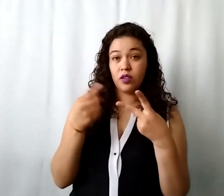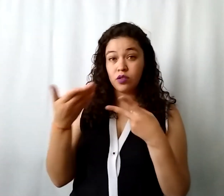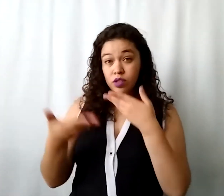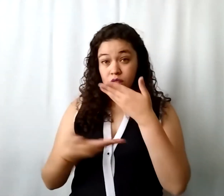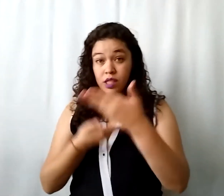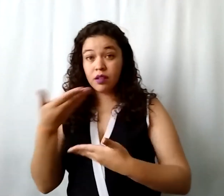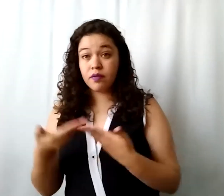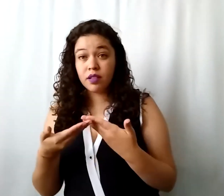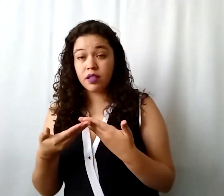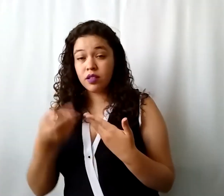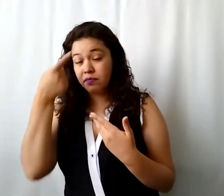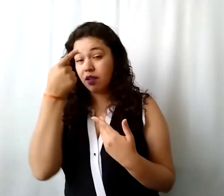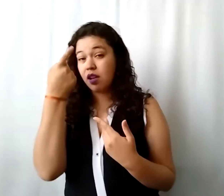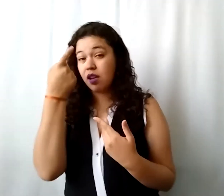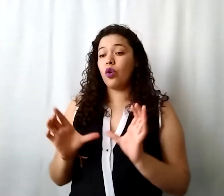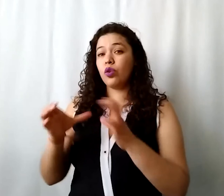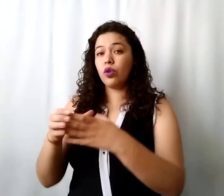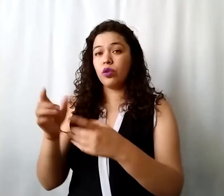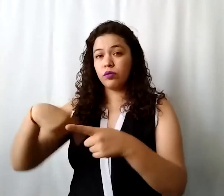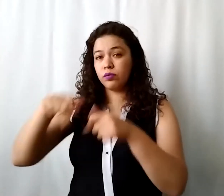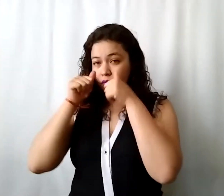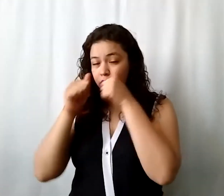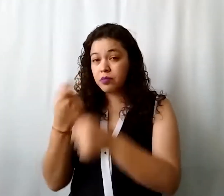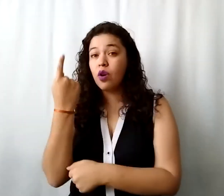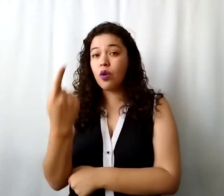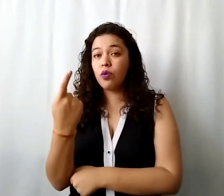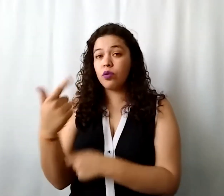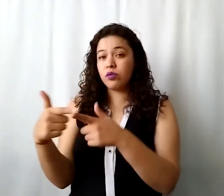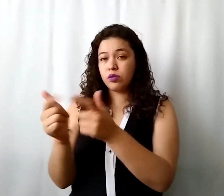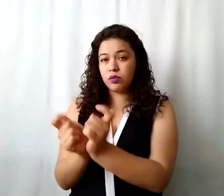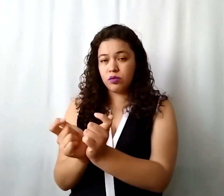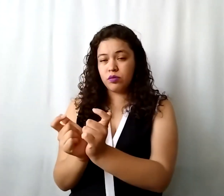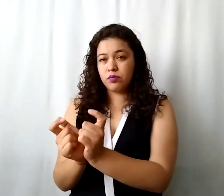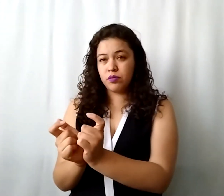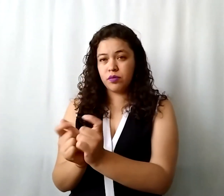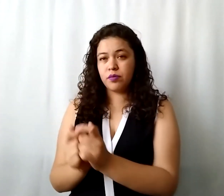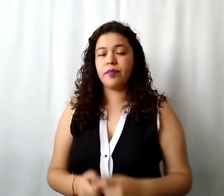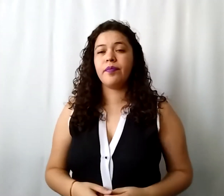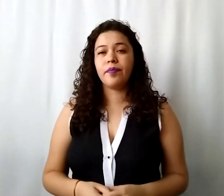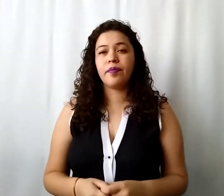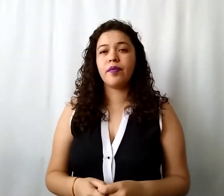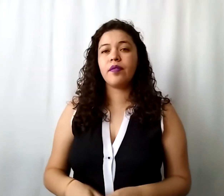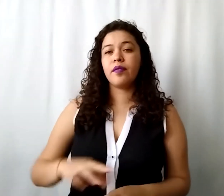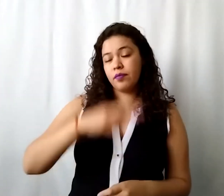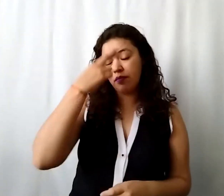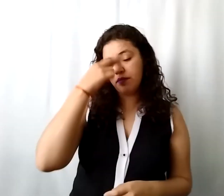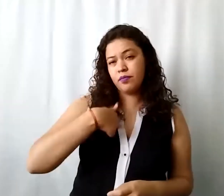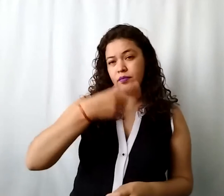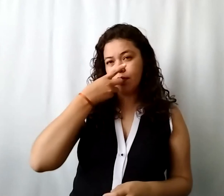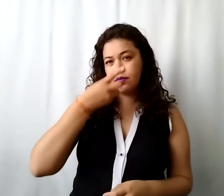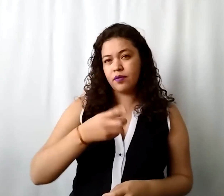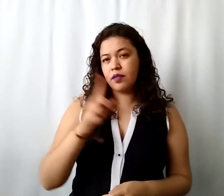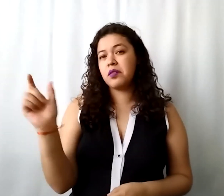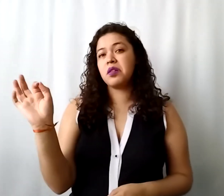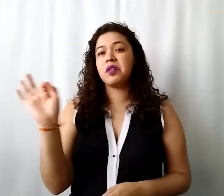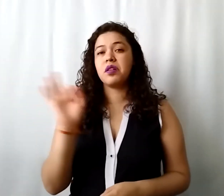para una sola población para un solo perfil ajá se acuerdan que les decía bueno a lo mejor